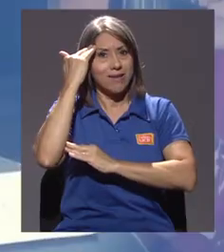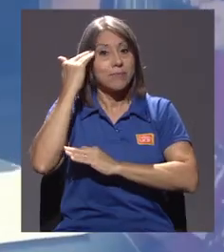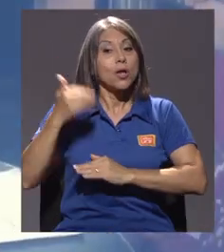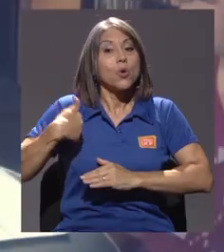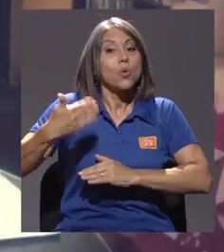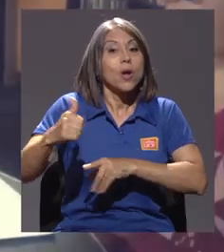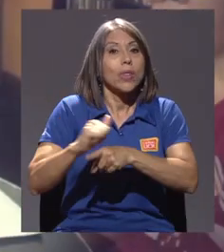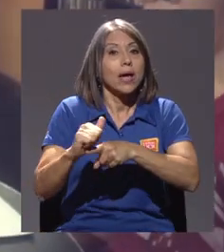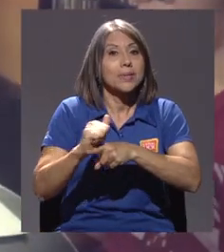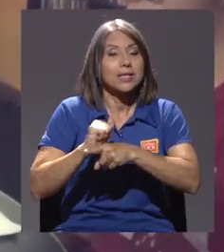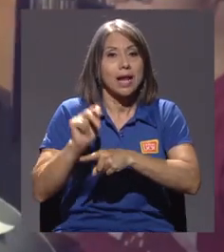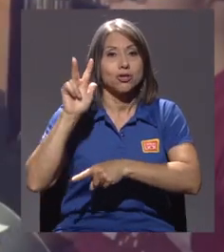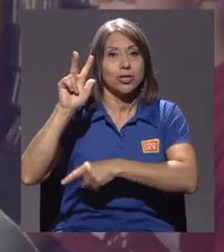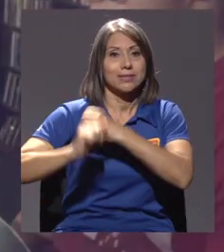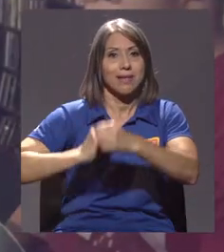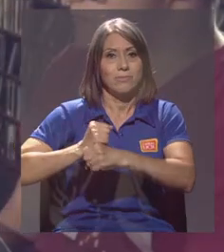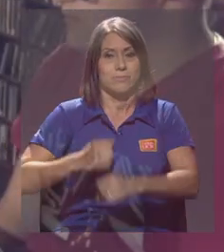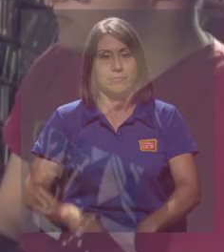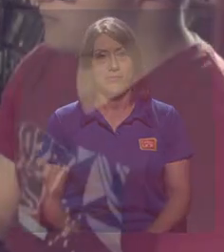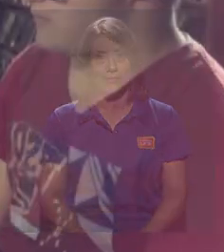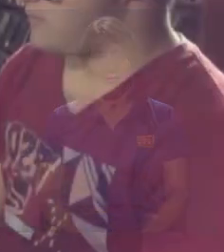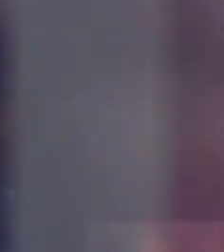de capacitarlos durante tres años.